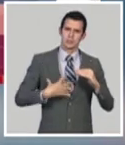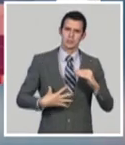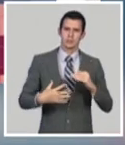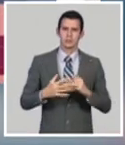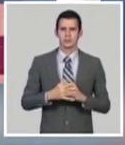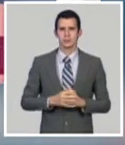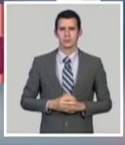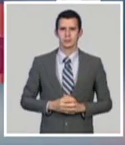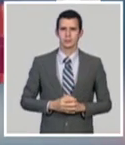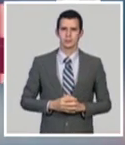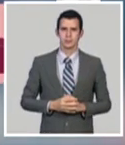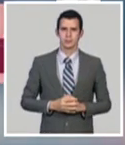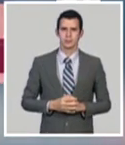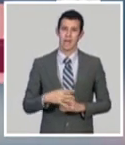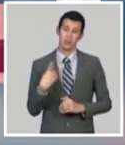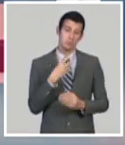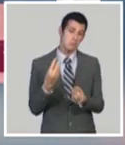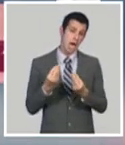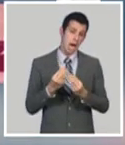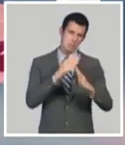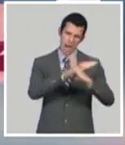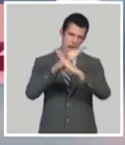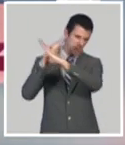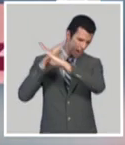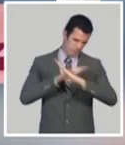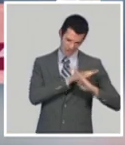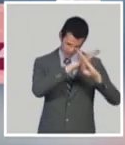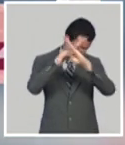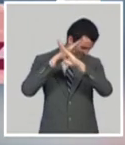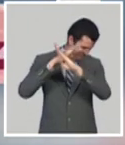Nos cercaron como nunca y el corazón abrimos.